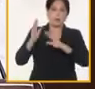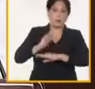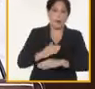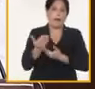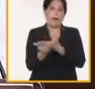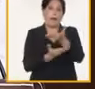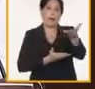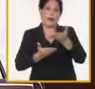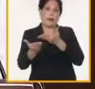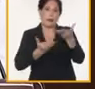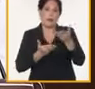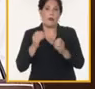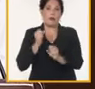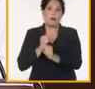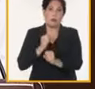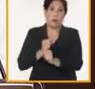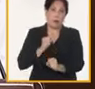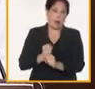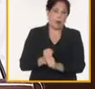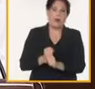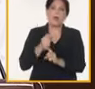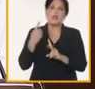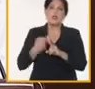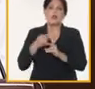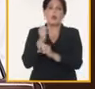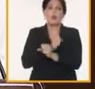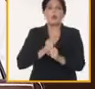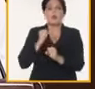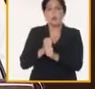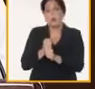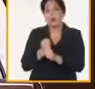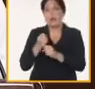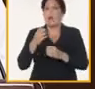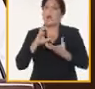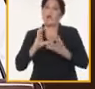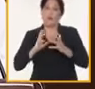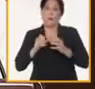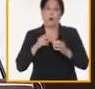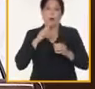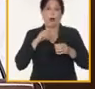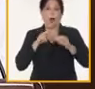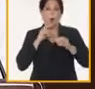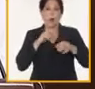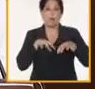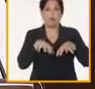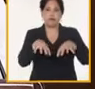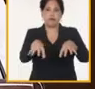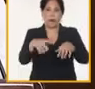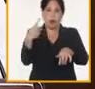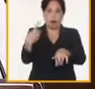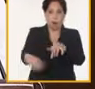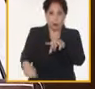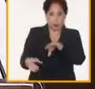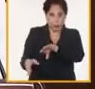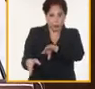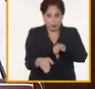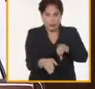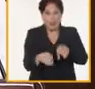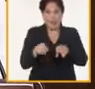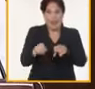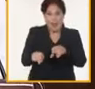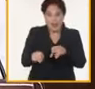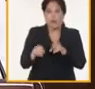la gestión de la fuerza de trabajo y la utilización de los equipos de riegos disponibles. Por otra parte, también